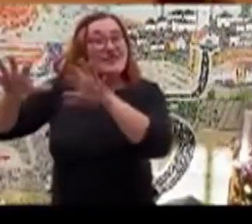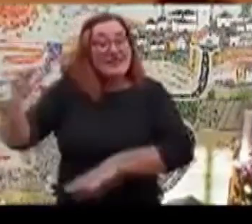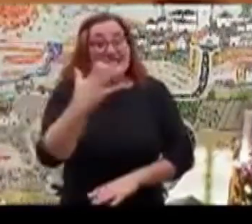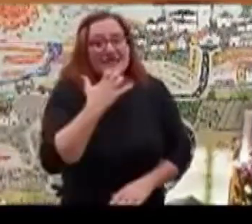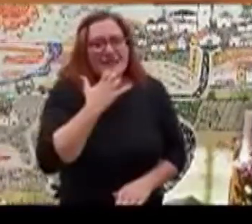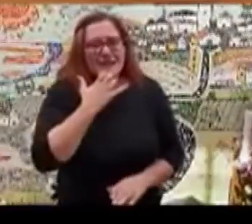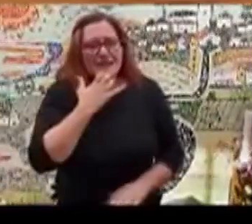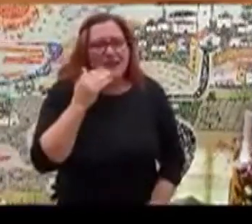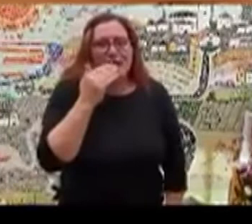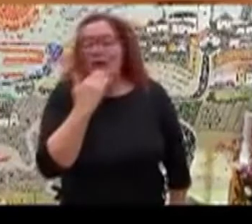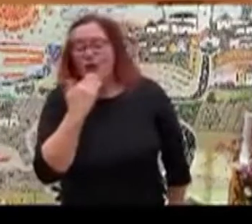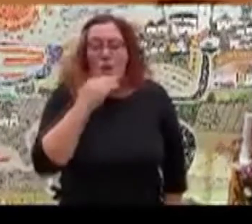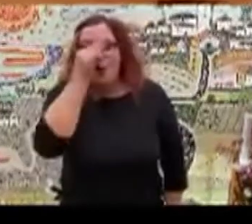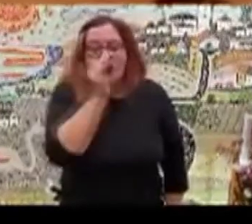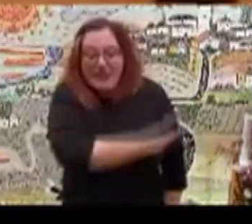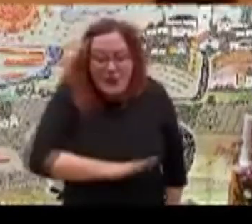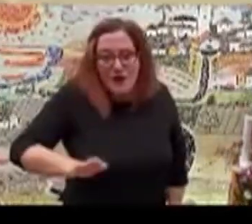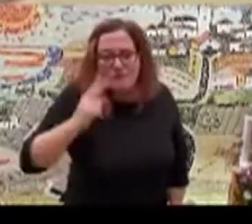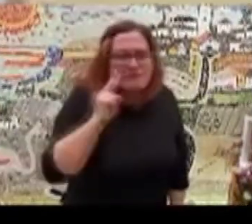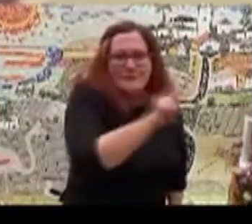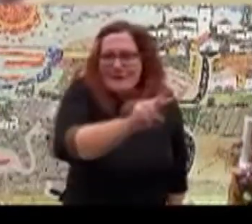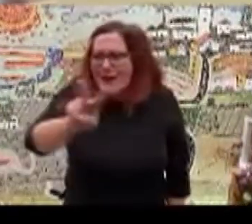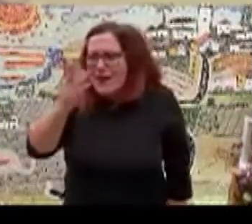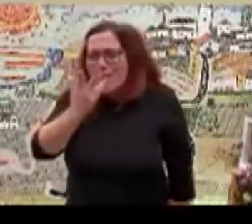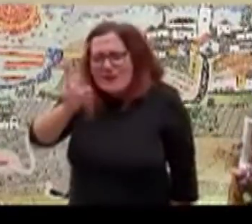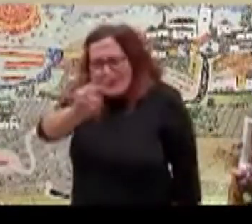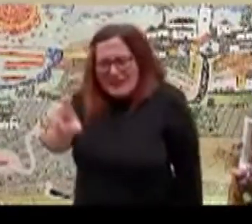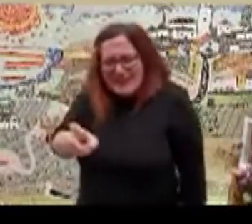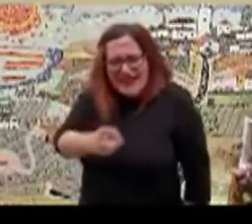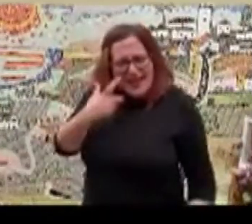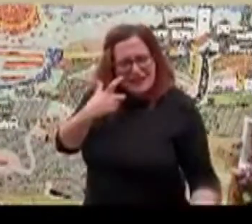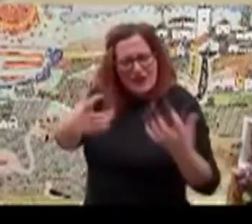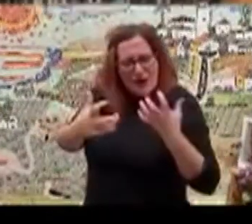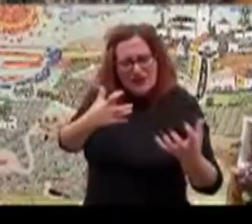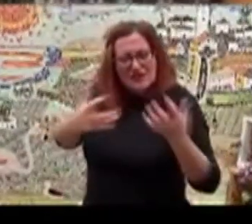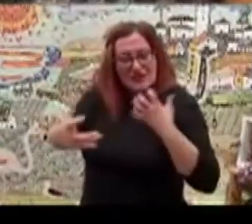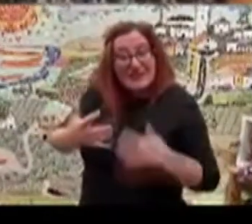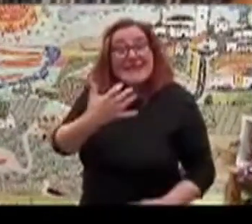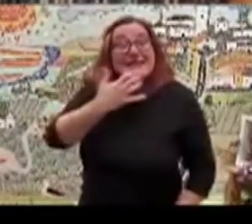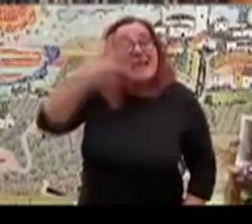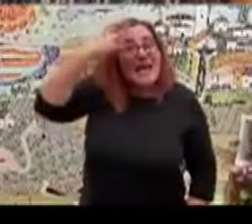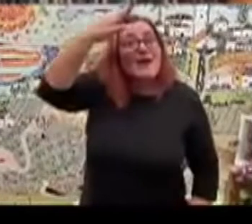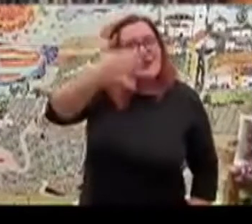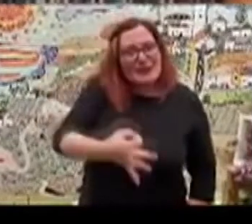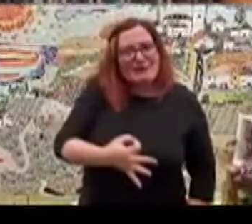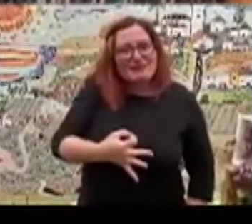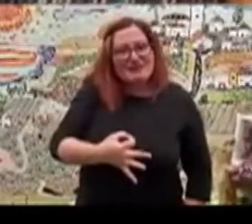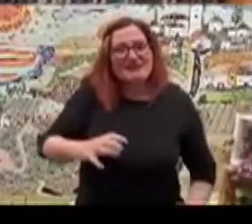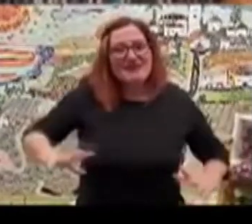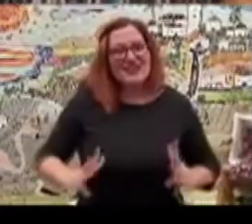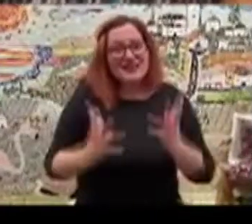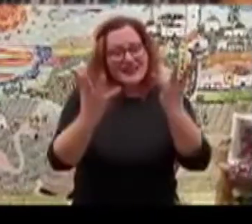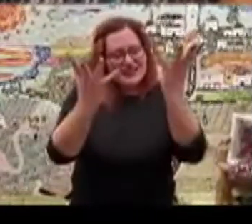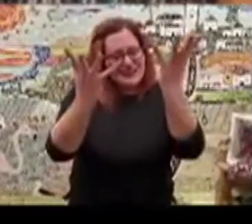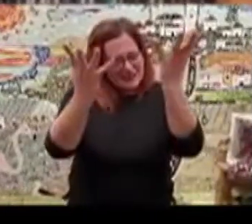Y si miro todo como niño, los colores son intensos. Yo saldré de